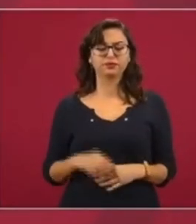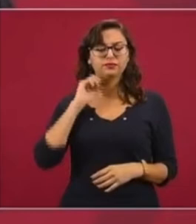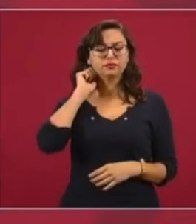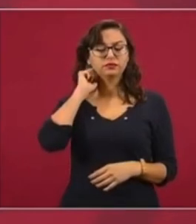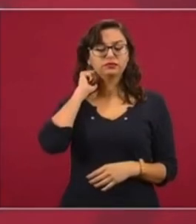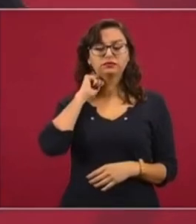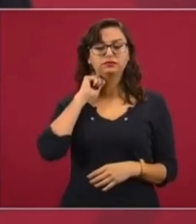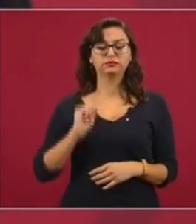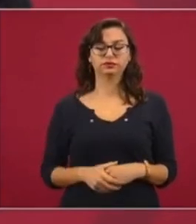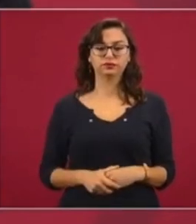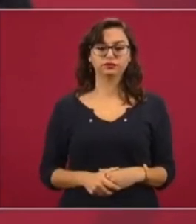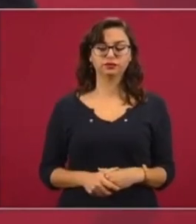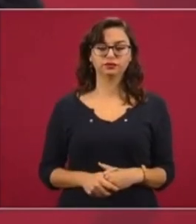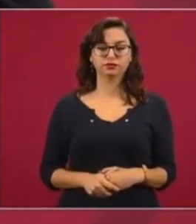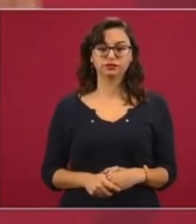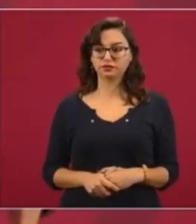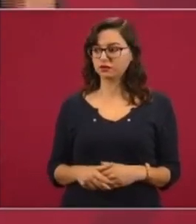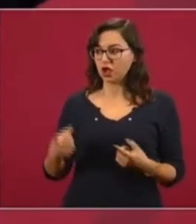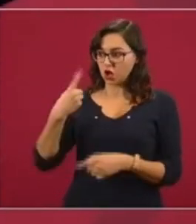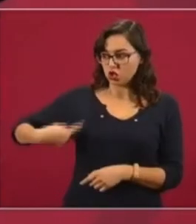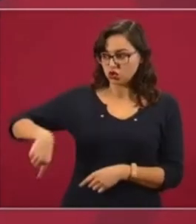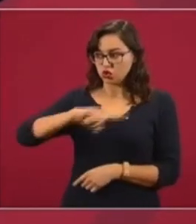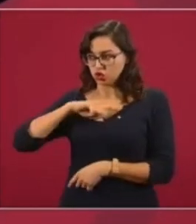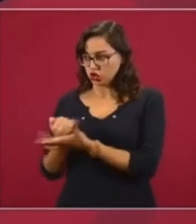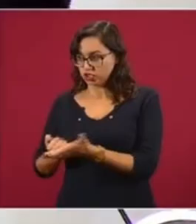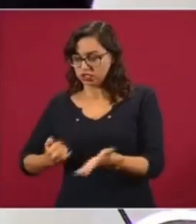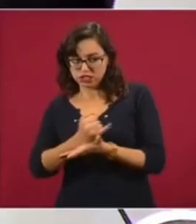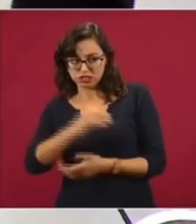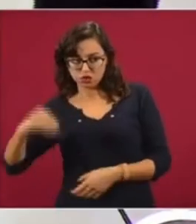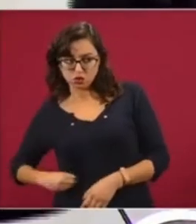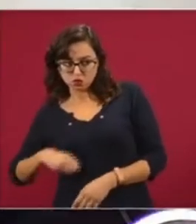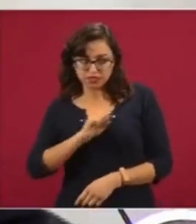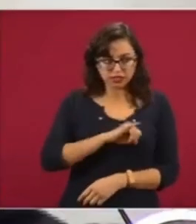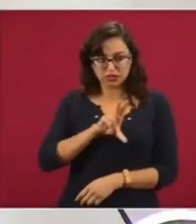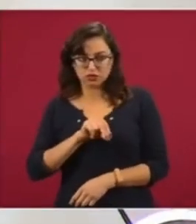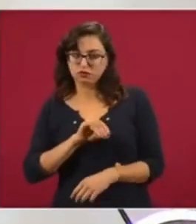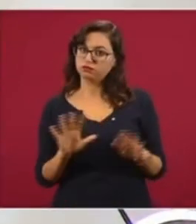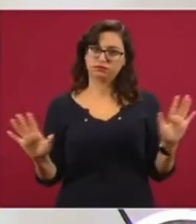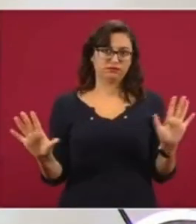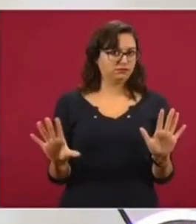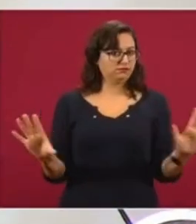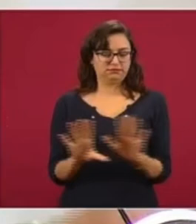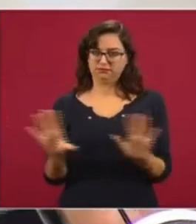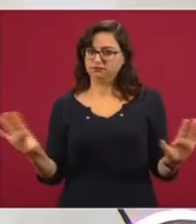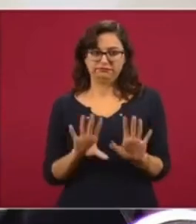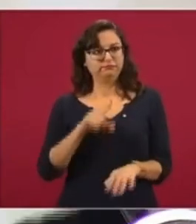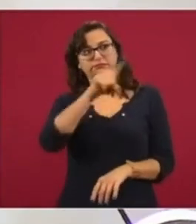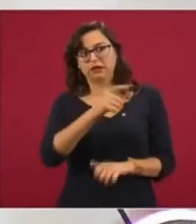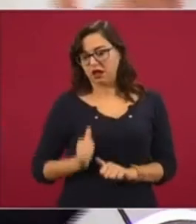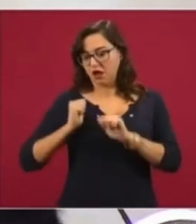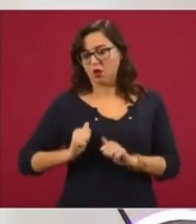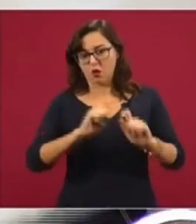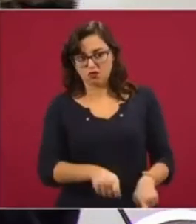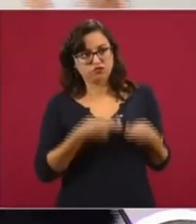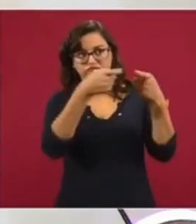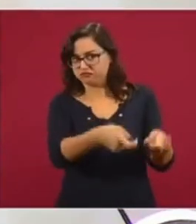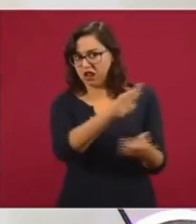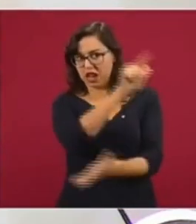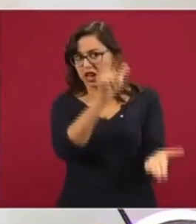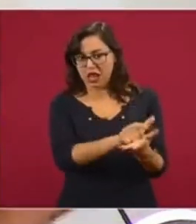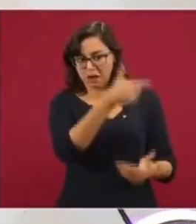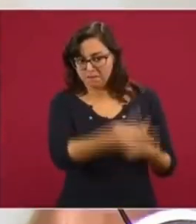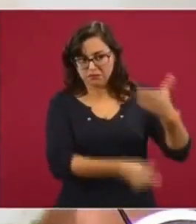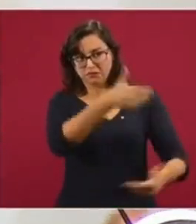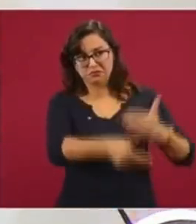Y no significa juicio sumario y declarar culpables. Eso corresponde a las autoridades, es un proceso,